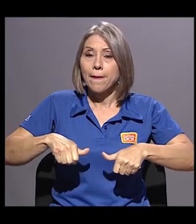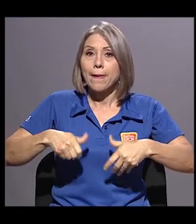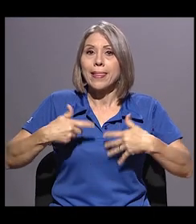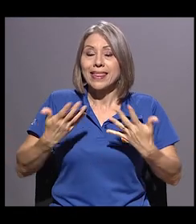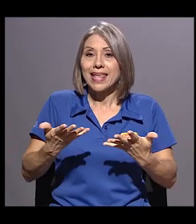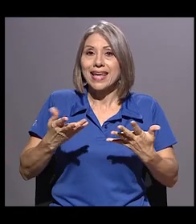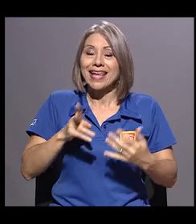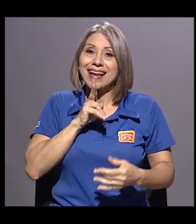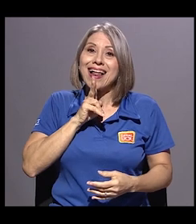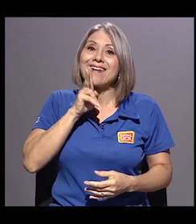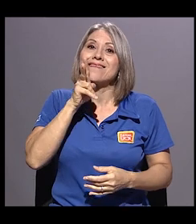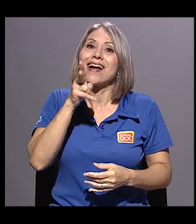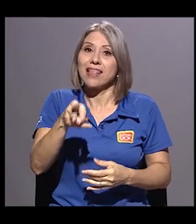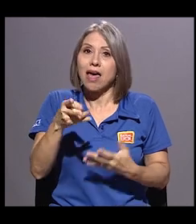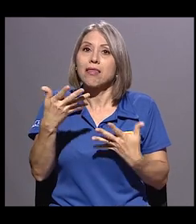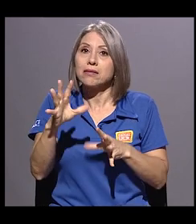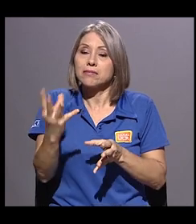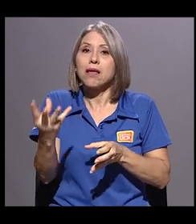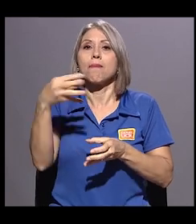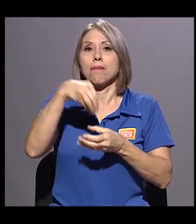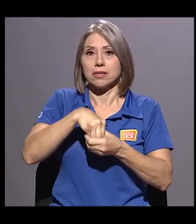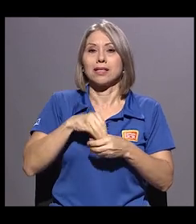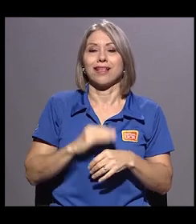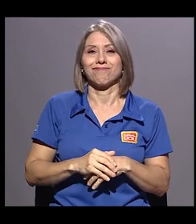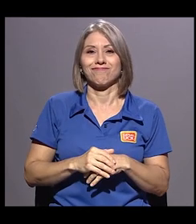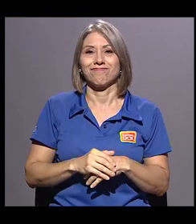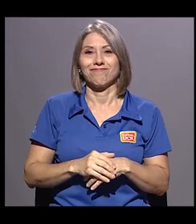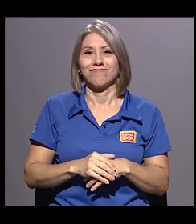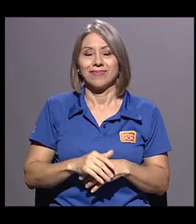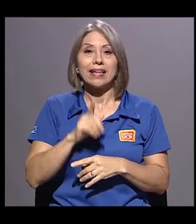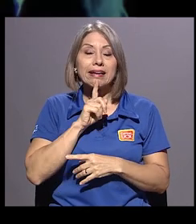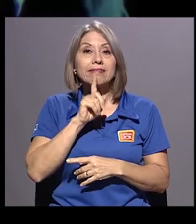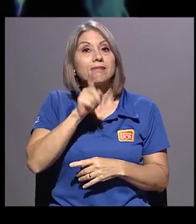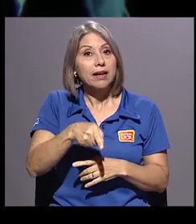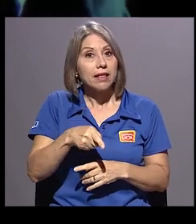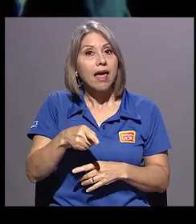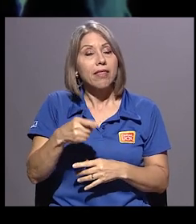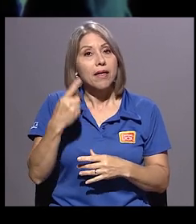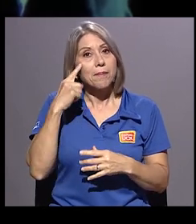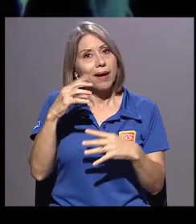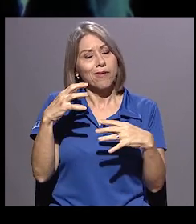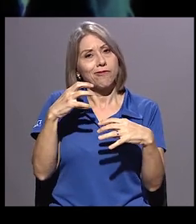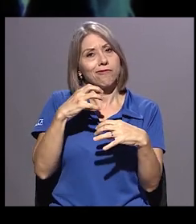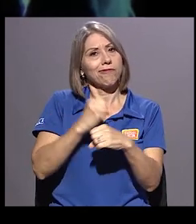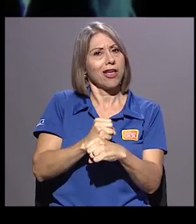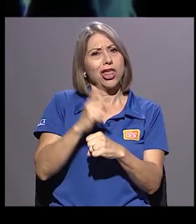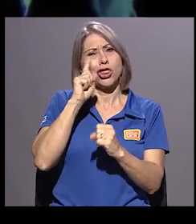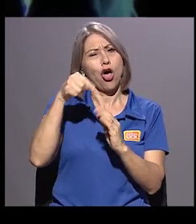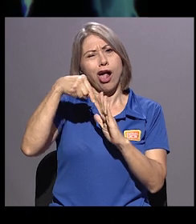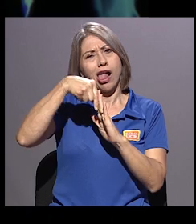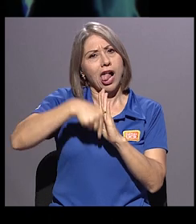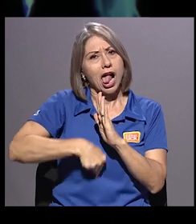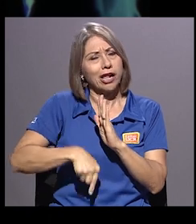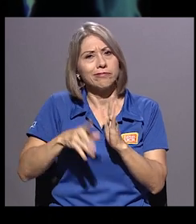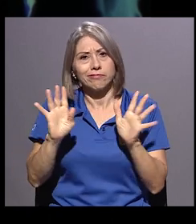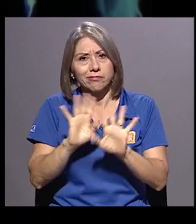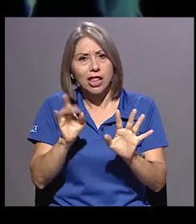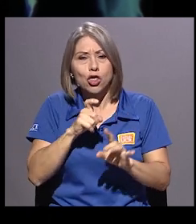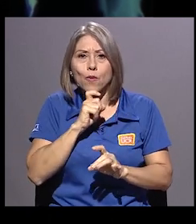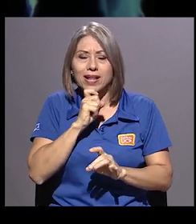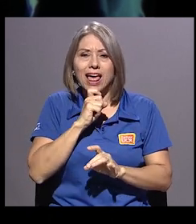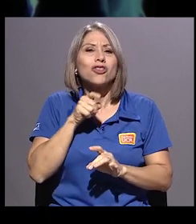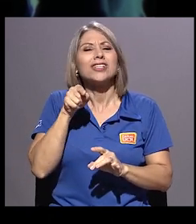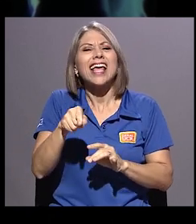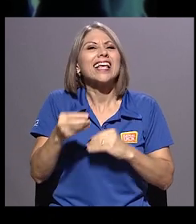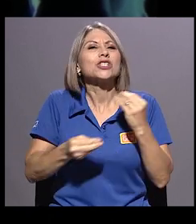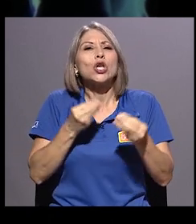realidad está implícita. Y el juego, en realidad, para ser sintéticos y no meternos en vericuetos ahí medio complicados, tiene que ver con eso,